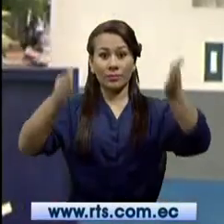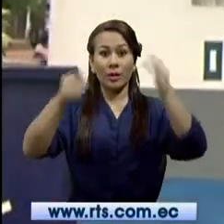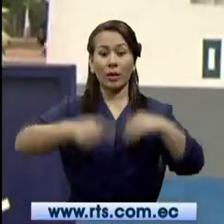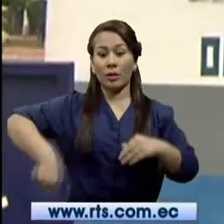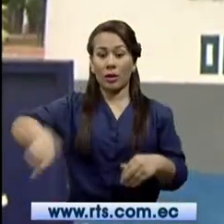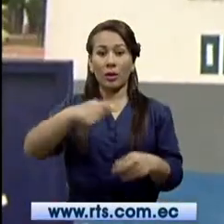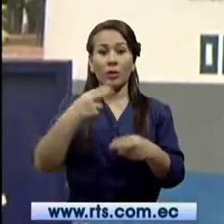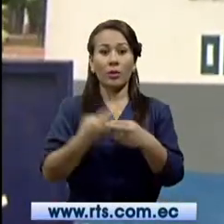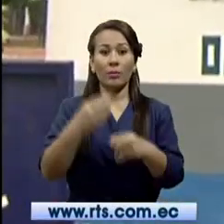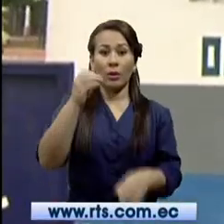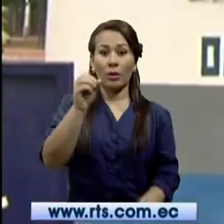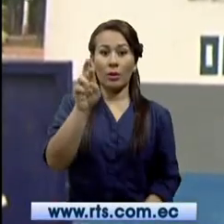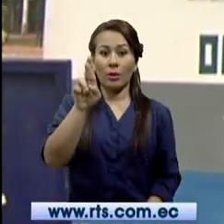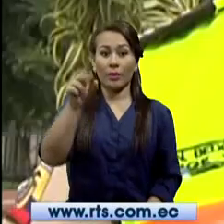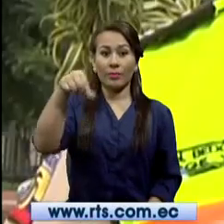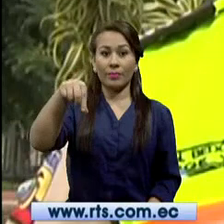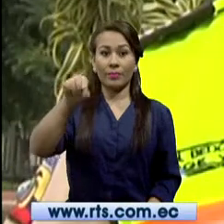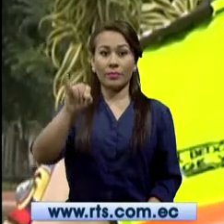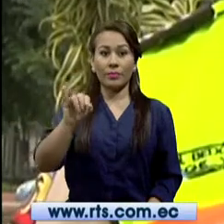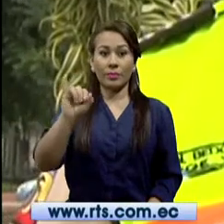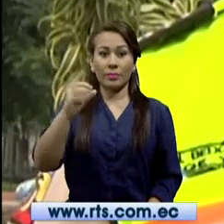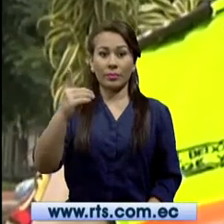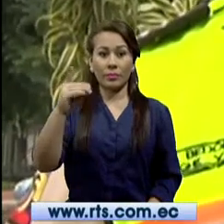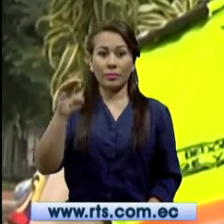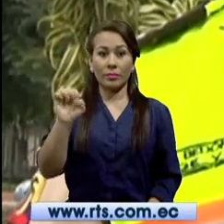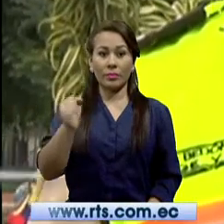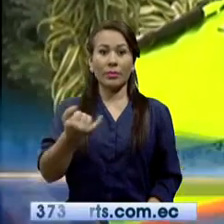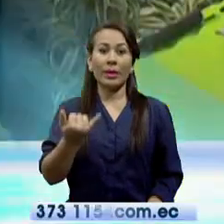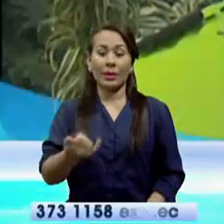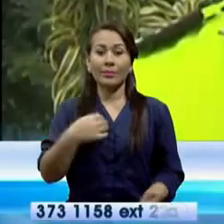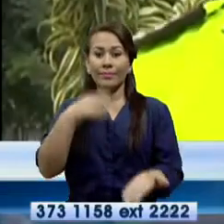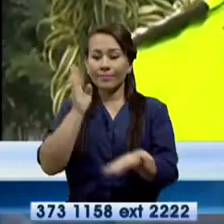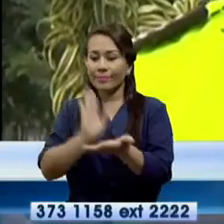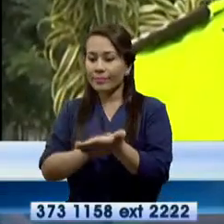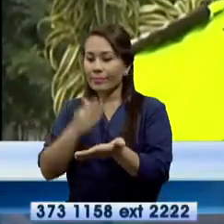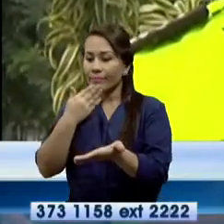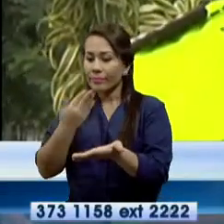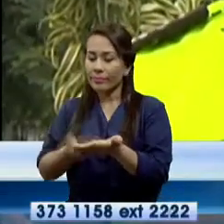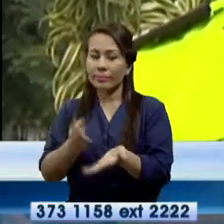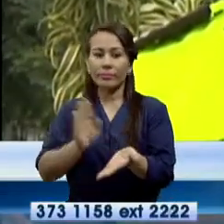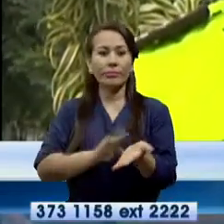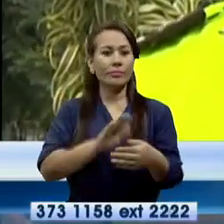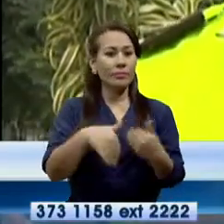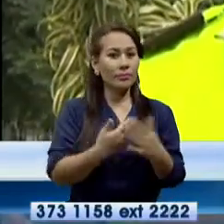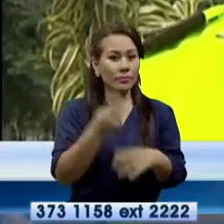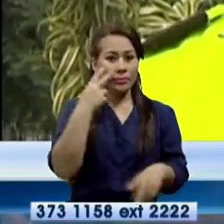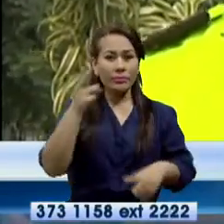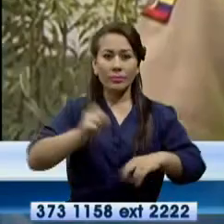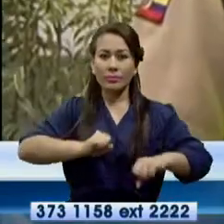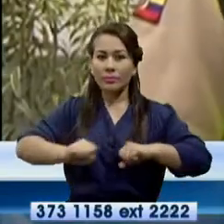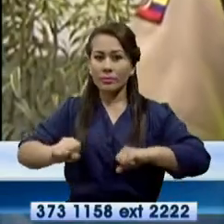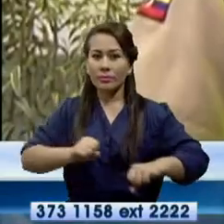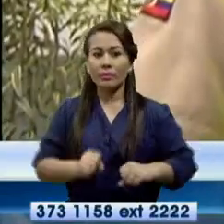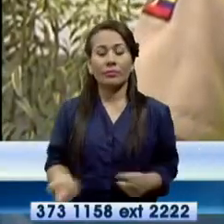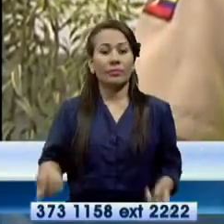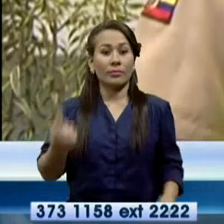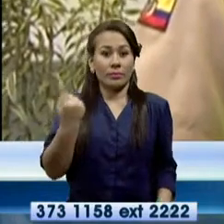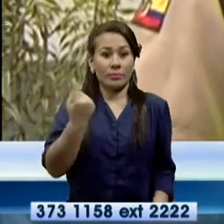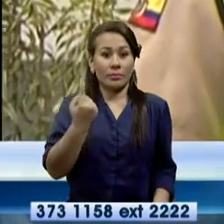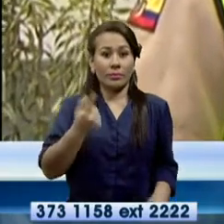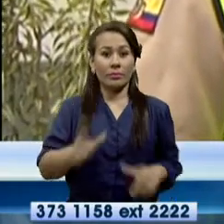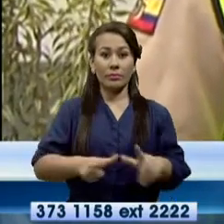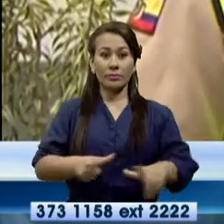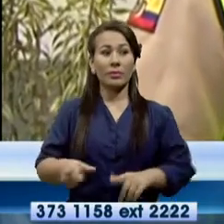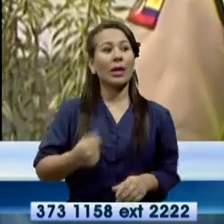Ciudadela Las Orquídeas. Se están realizando las gestiones y las documentaciones para ganar eso, ya que no es el único sector que me está